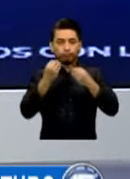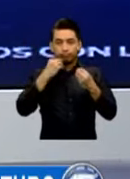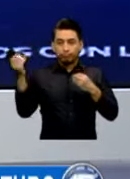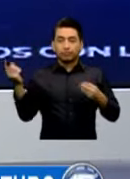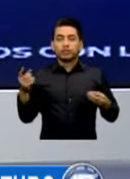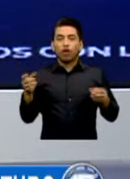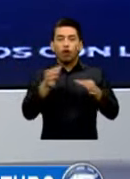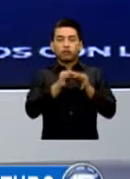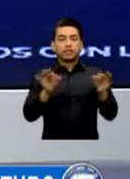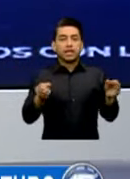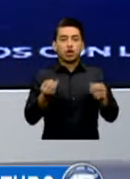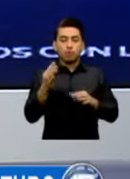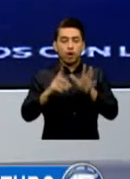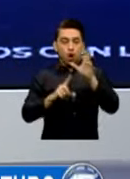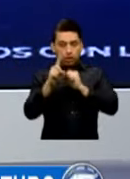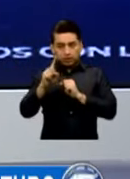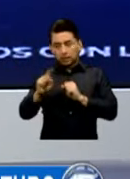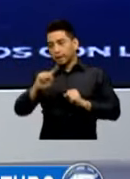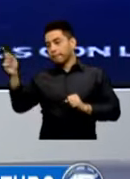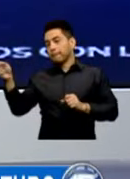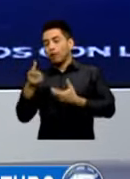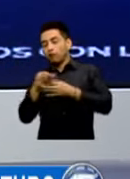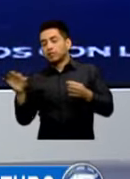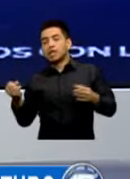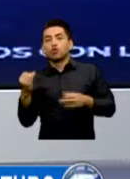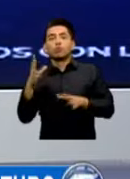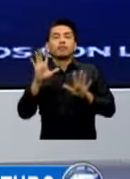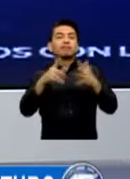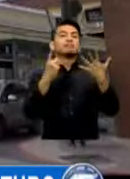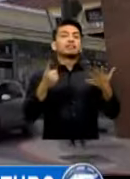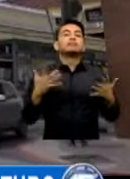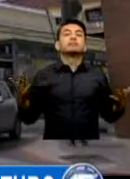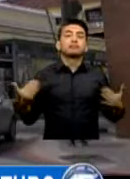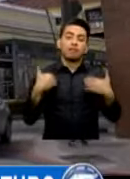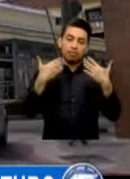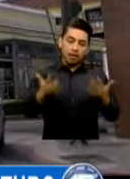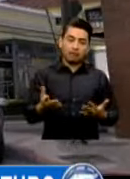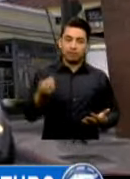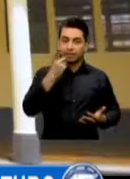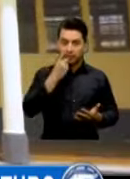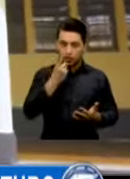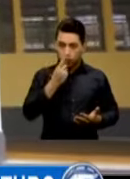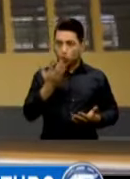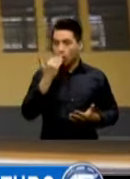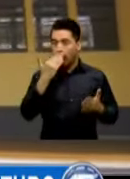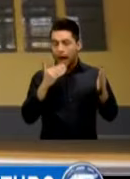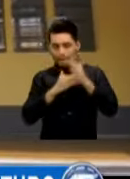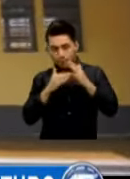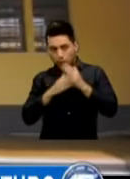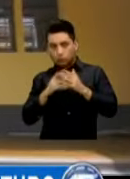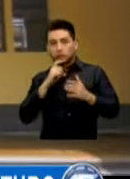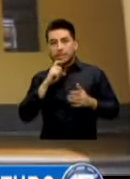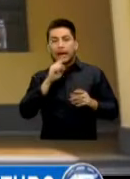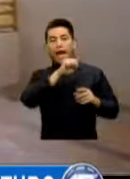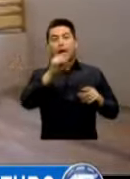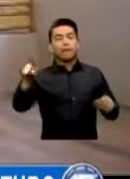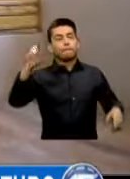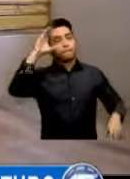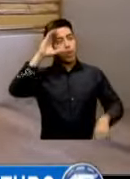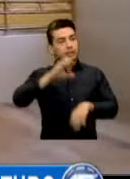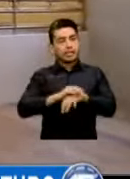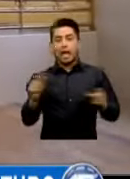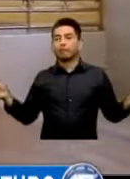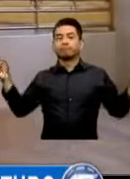Estos Comedores Le van A proveer El Desayuno El Almuerzo Y La Cena A Los Policías Asignados A Esas Dos Comisarías